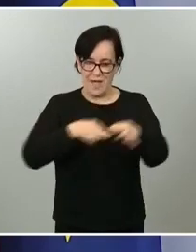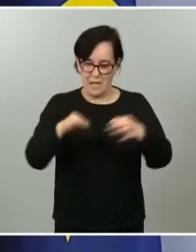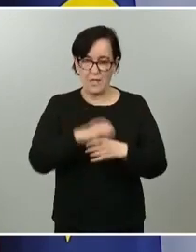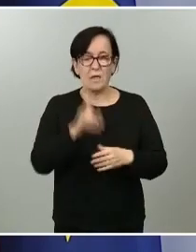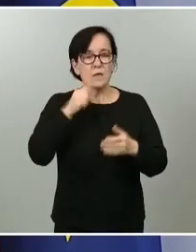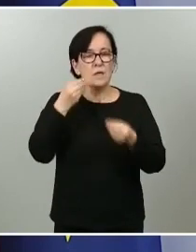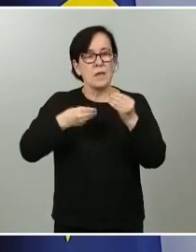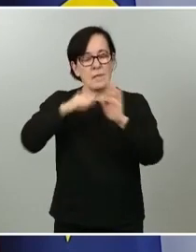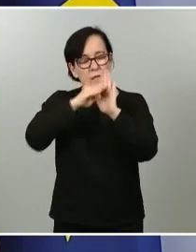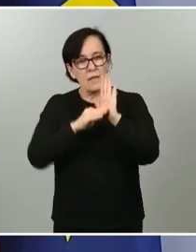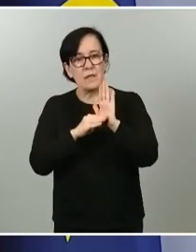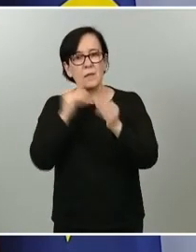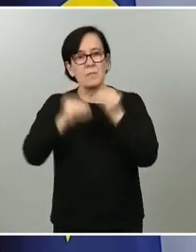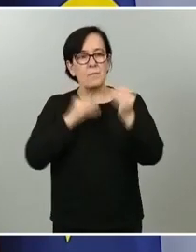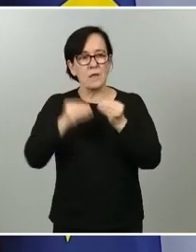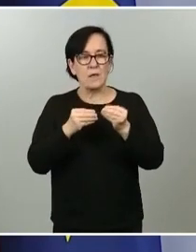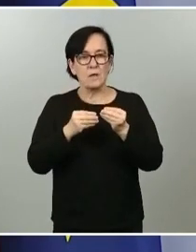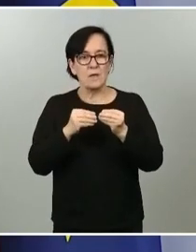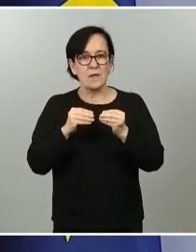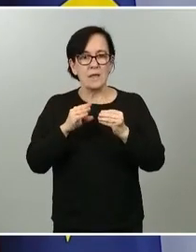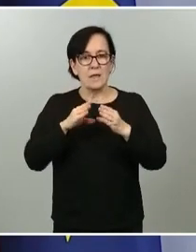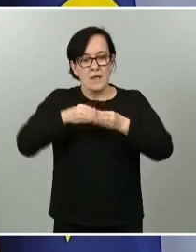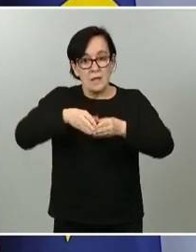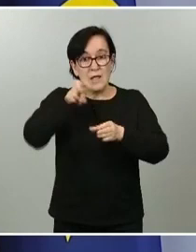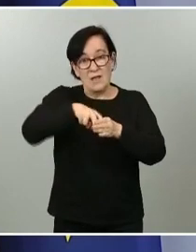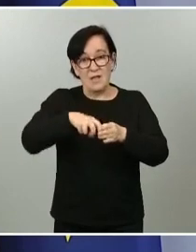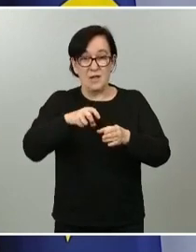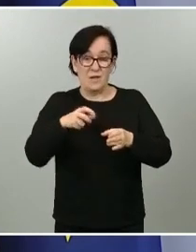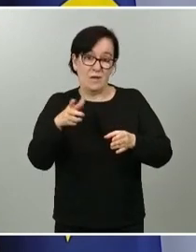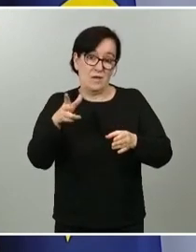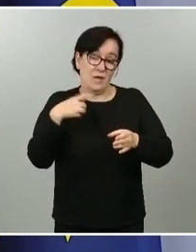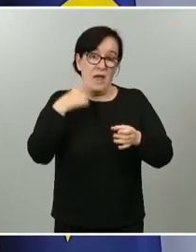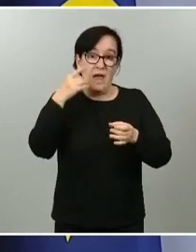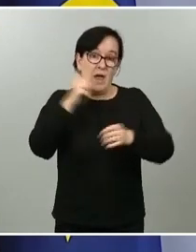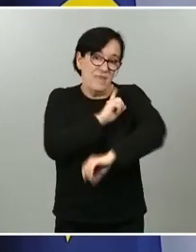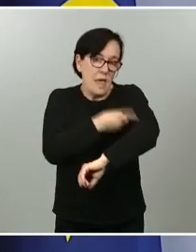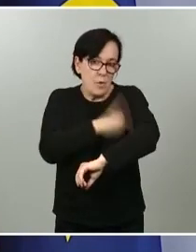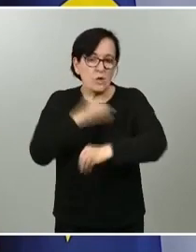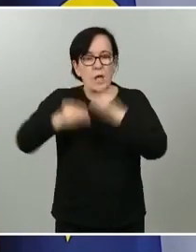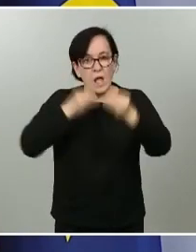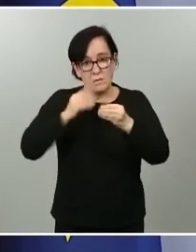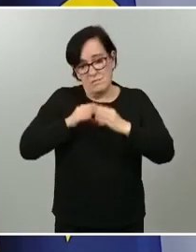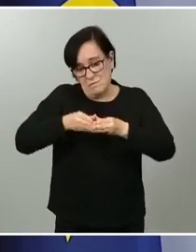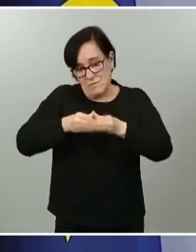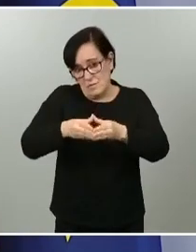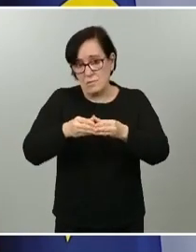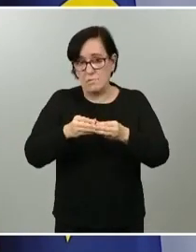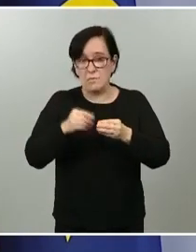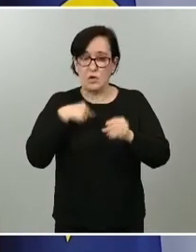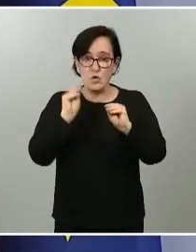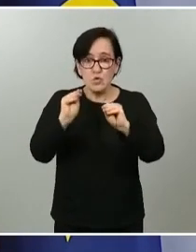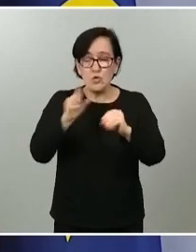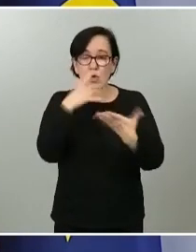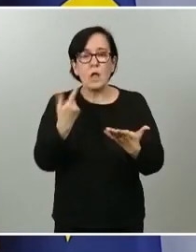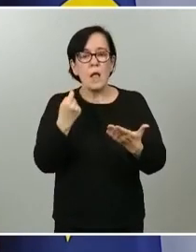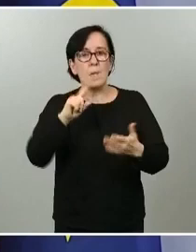para el ejercicio de la navegación de recreo deportiva y otras actividades aeronáuticas de recreo. Se trata, por tanto, de un primer paso